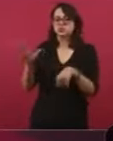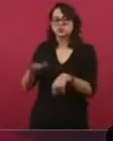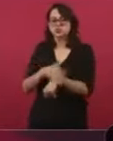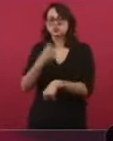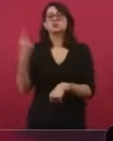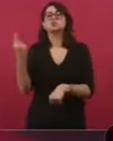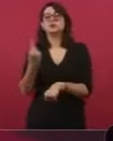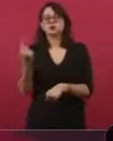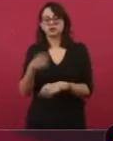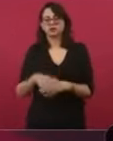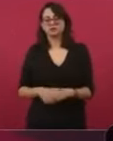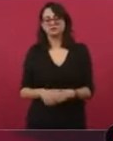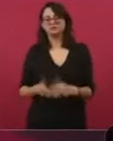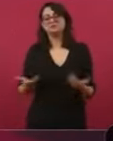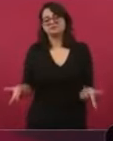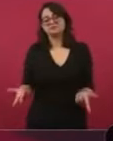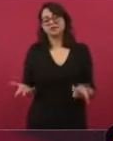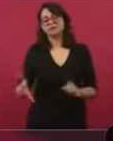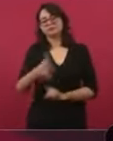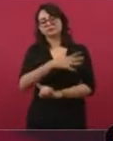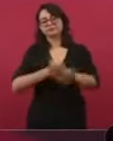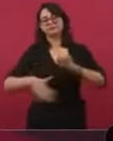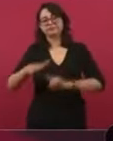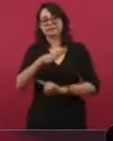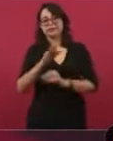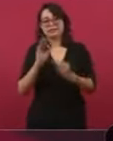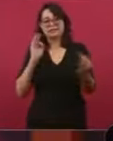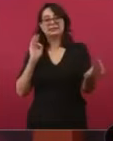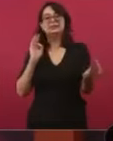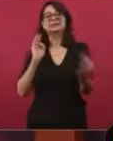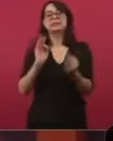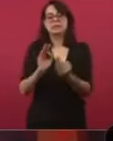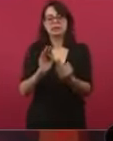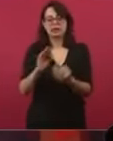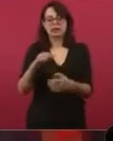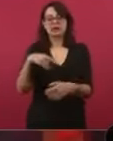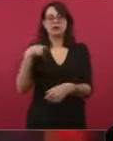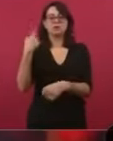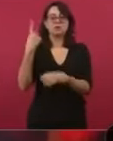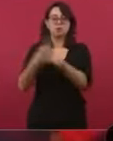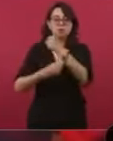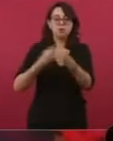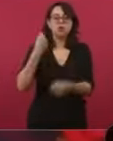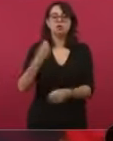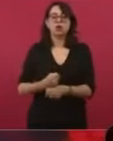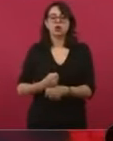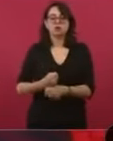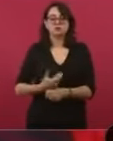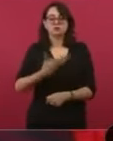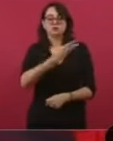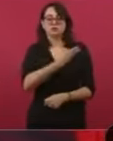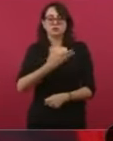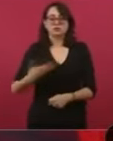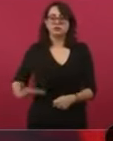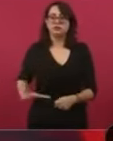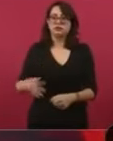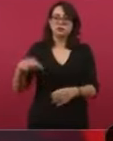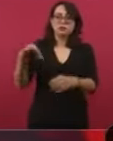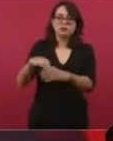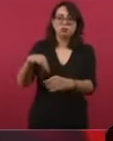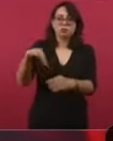la circunstancia que estamos viviendo, de que hay miembros del gabinete